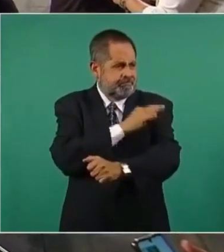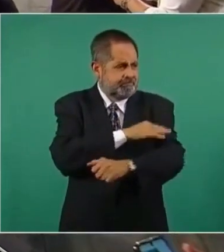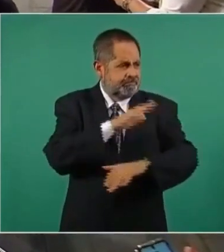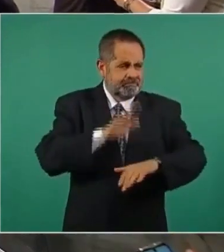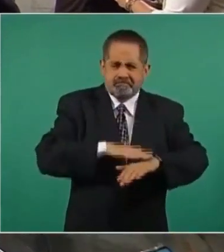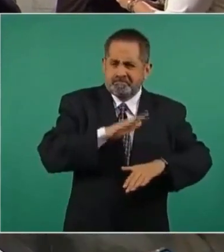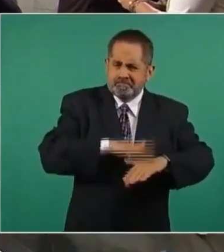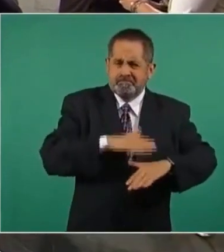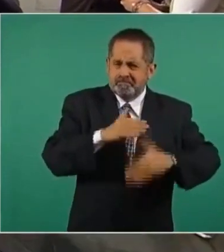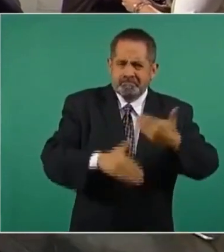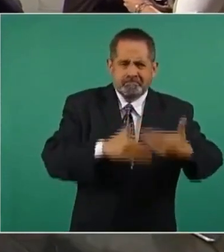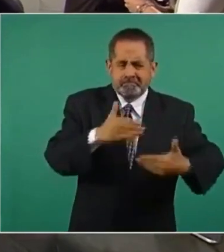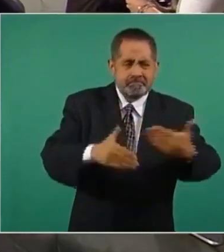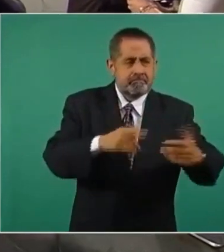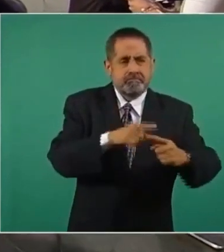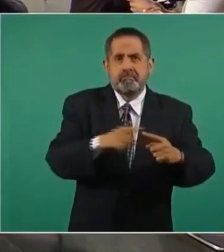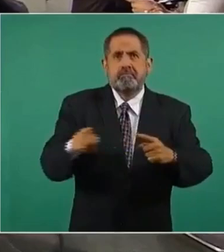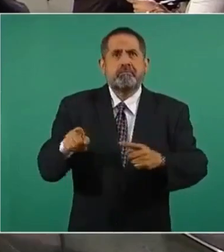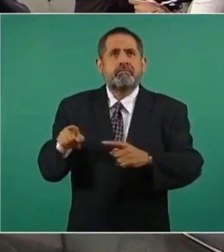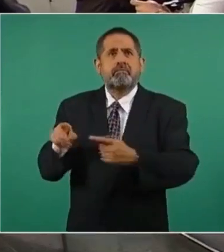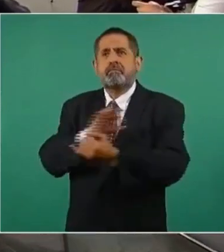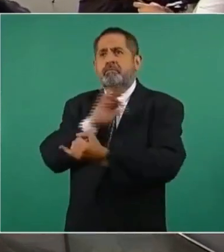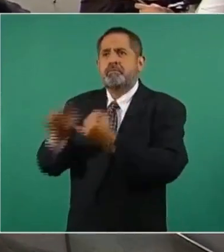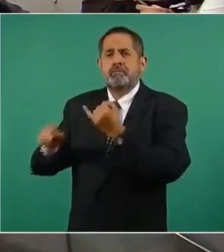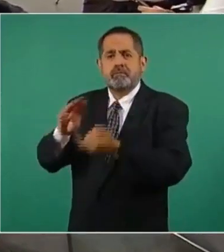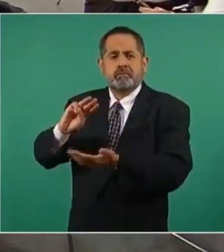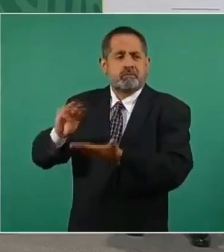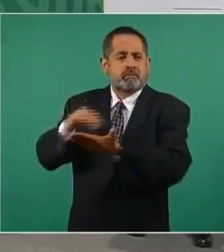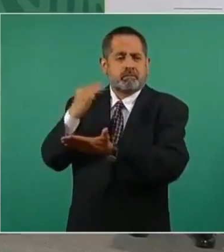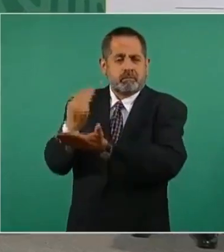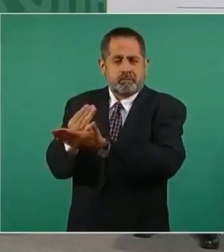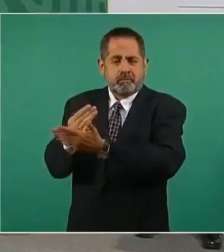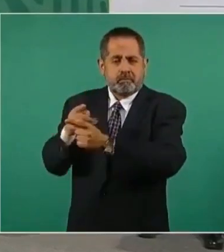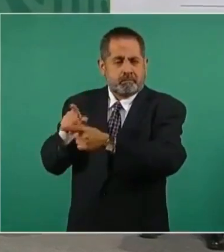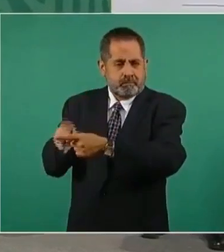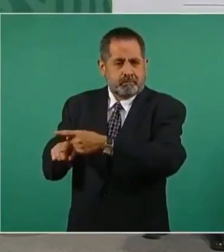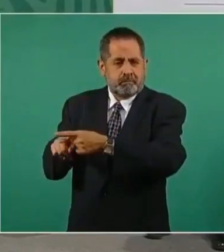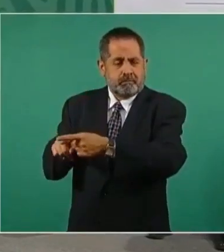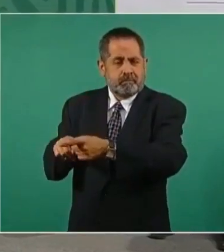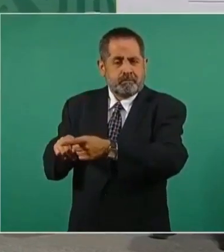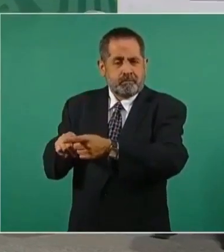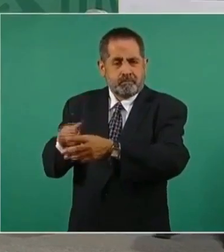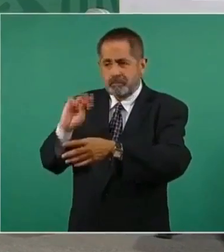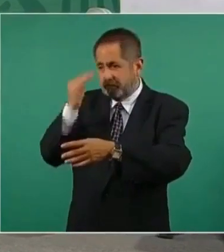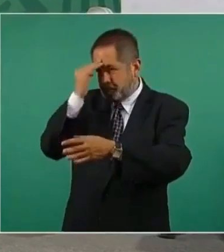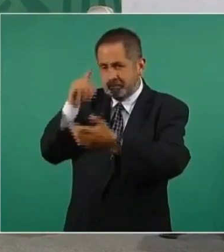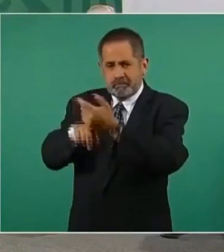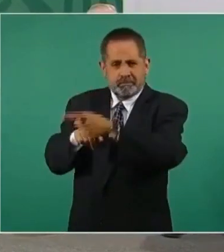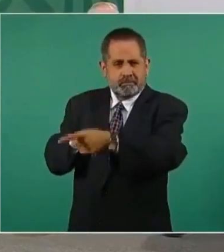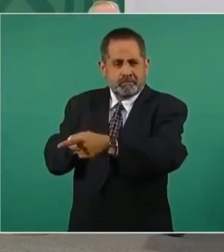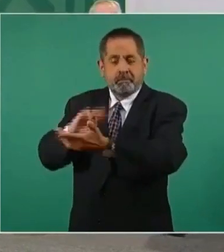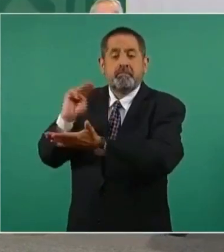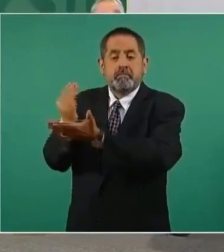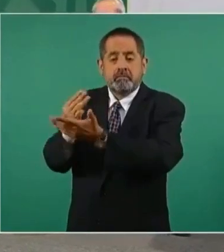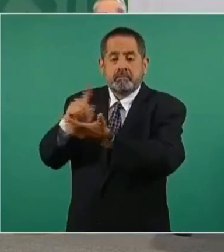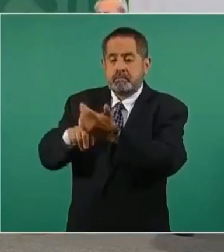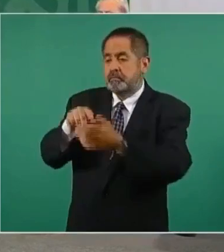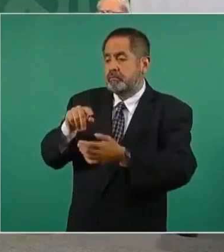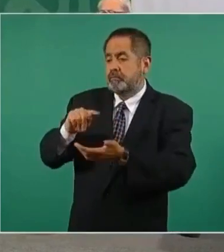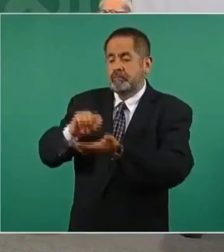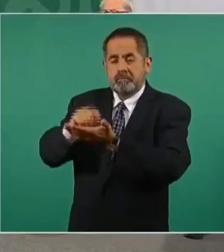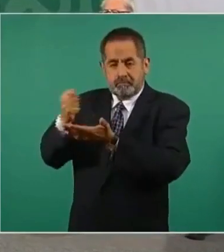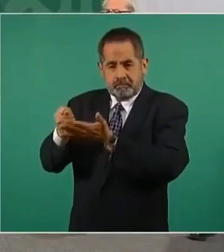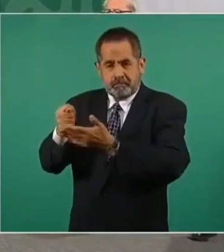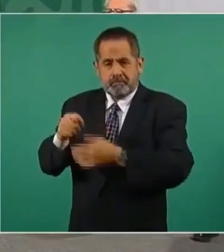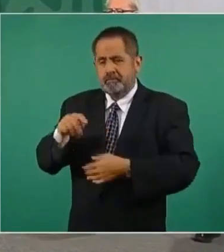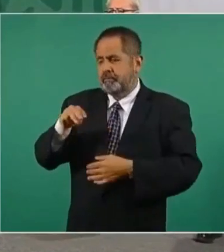adelante hasta terminar en Matamoros, en Tamaulipas. Entonces, vamos a vacunar a todos los